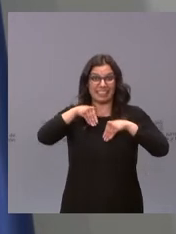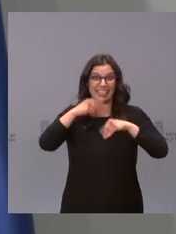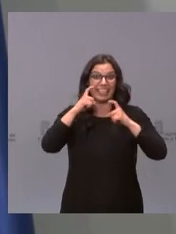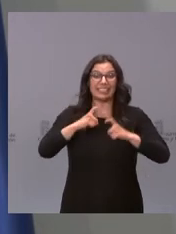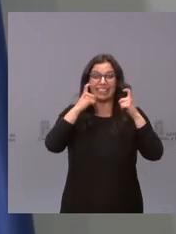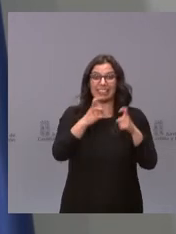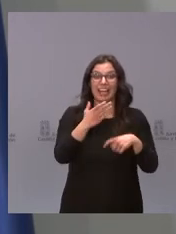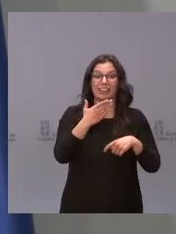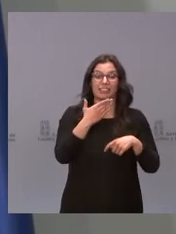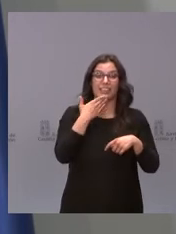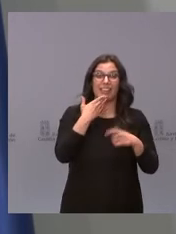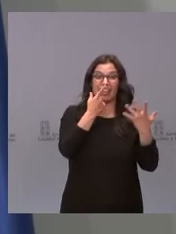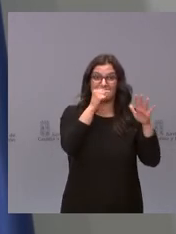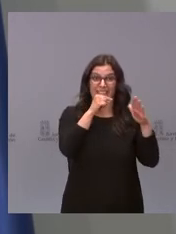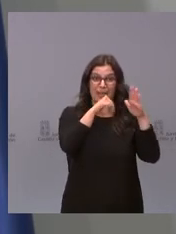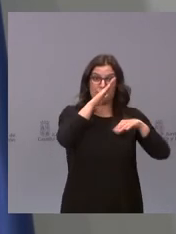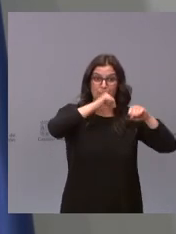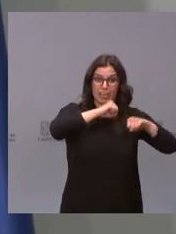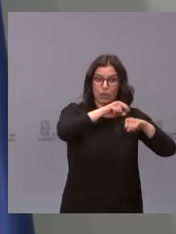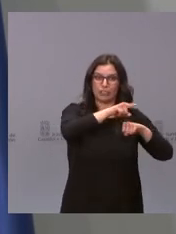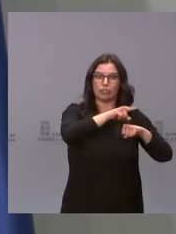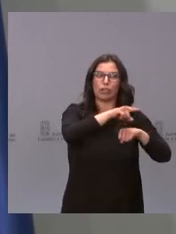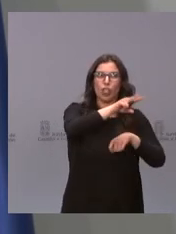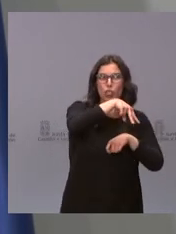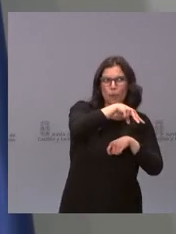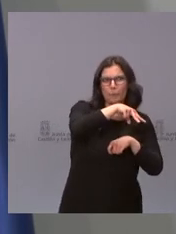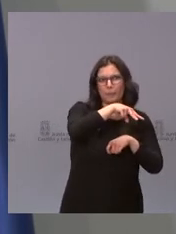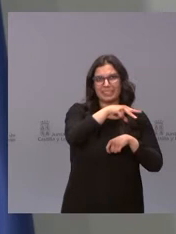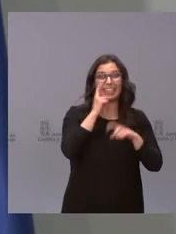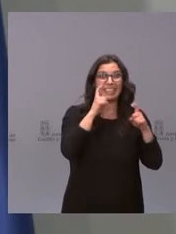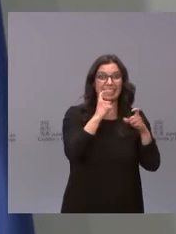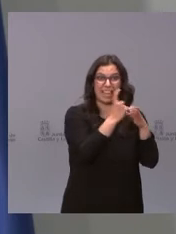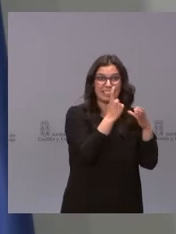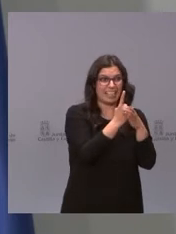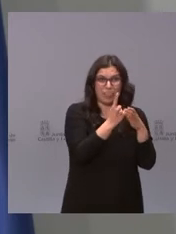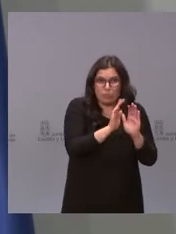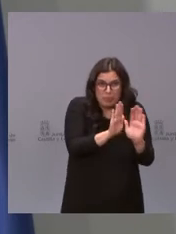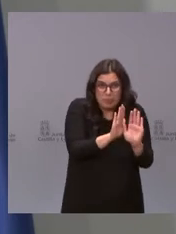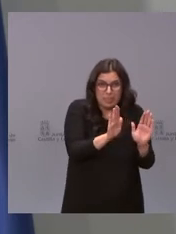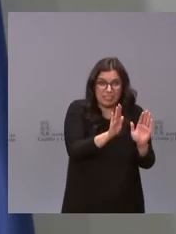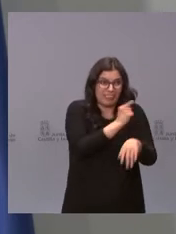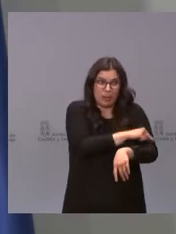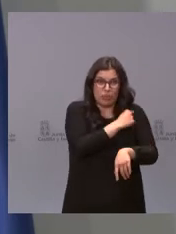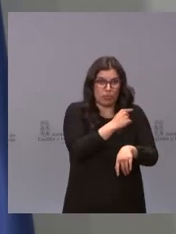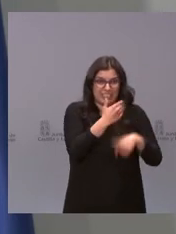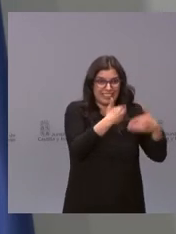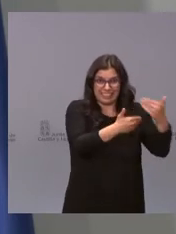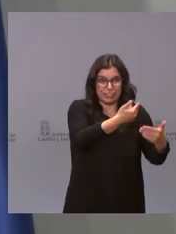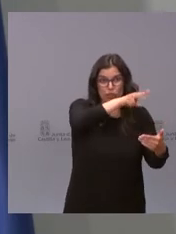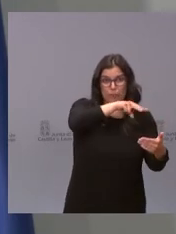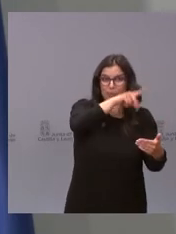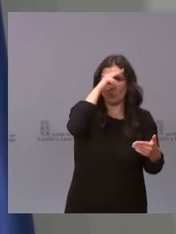mayores de 60 durante dos meses a ser posible aislados. Solo nos queda eso para poder vacunarles, eso es nuestra mayor